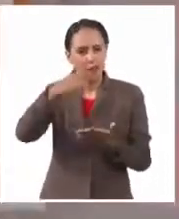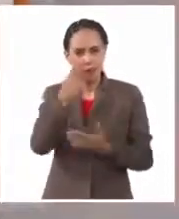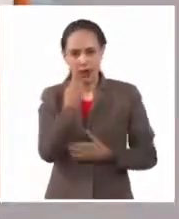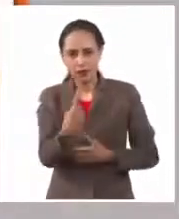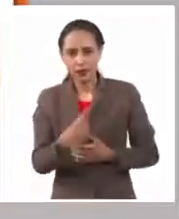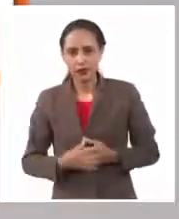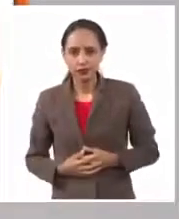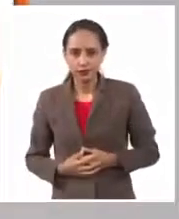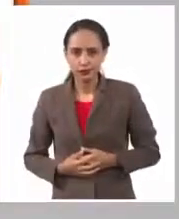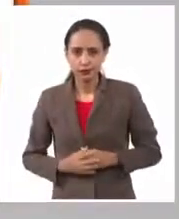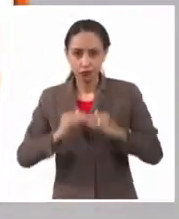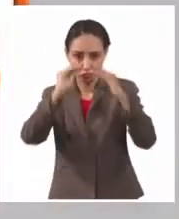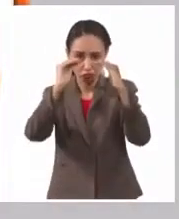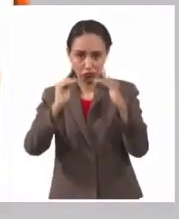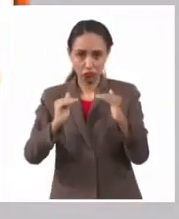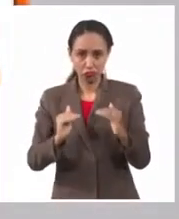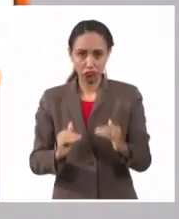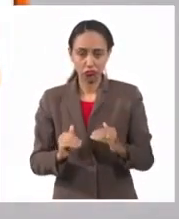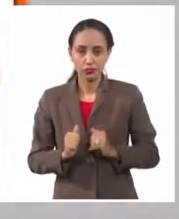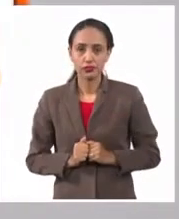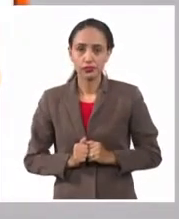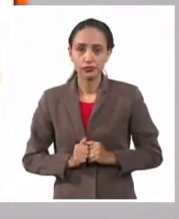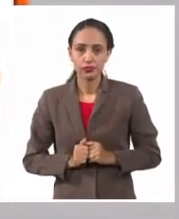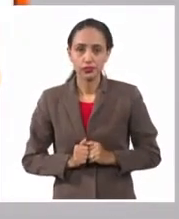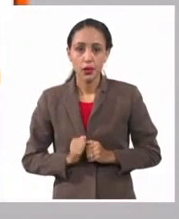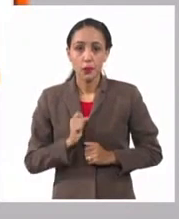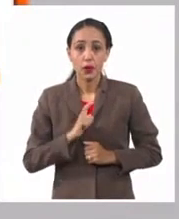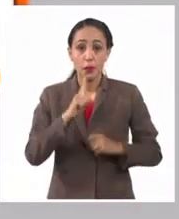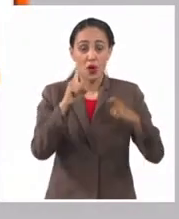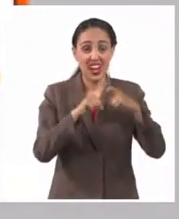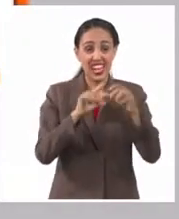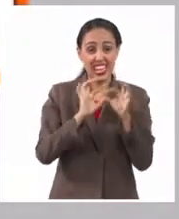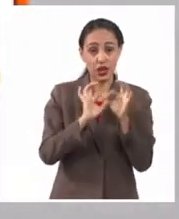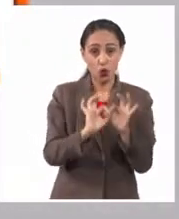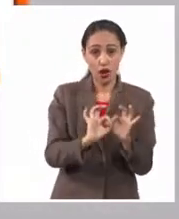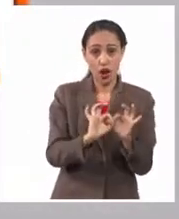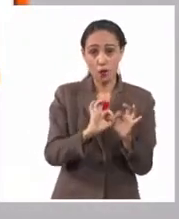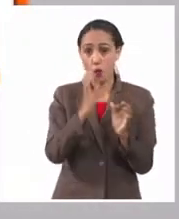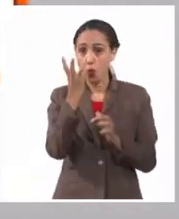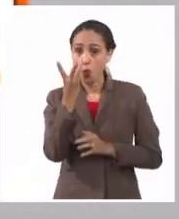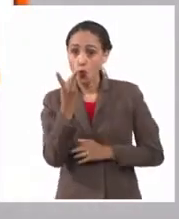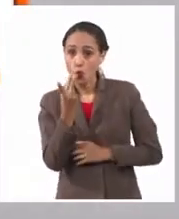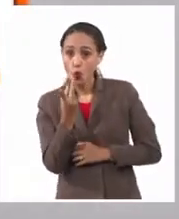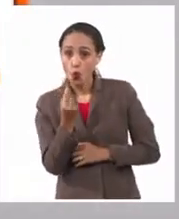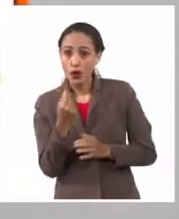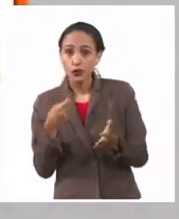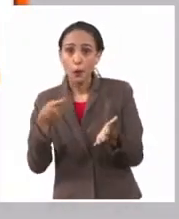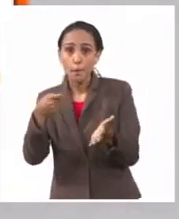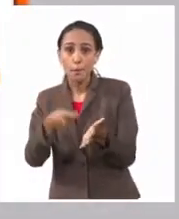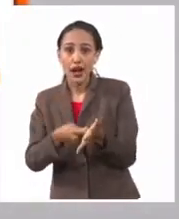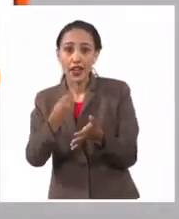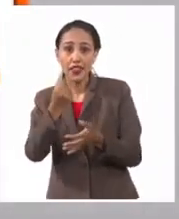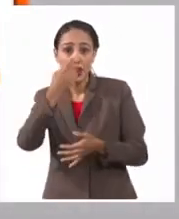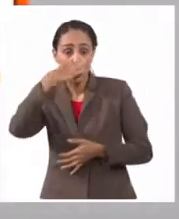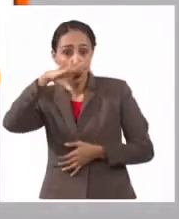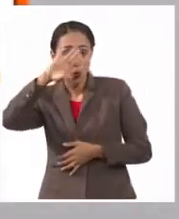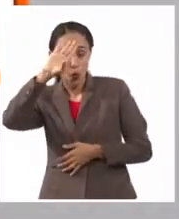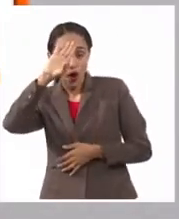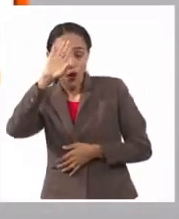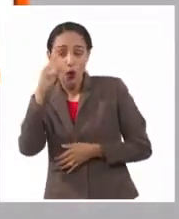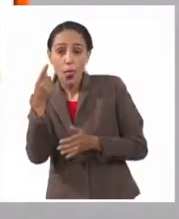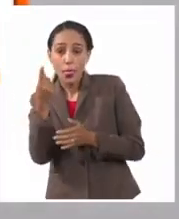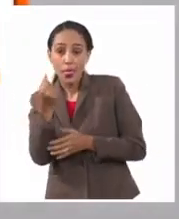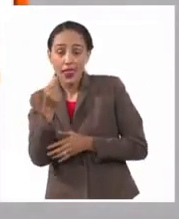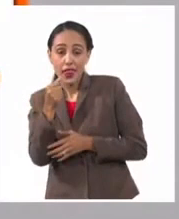en la medida que se van dando los kilogramos, pues cuánto tiene que pagar la persona hasta que